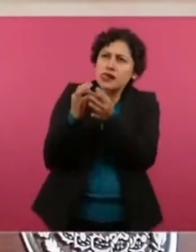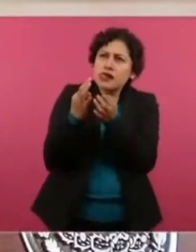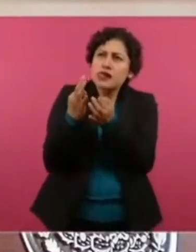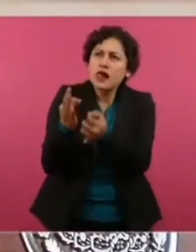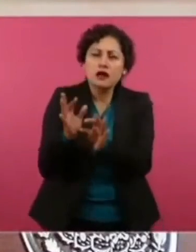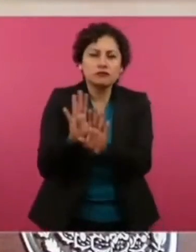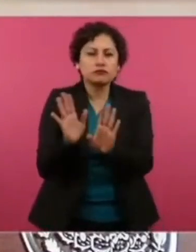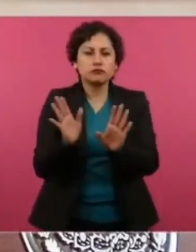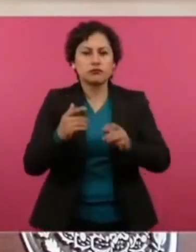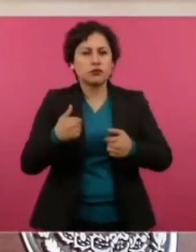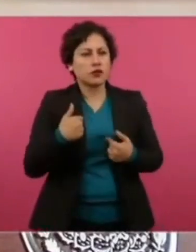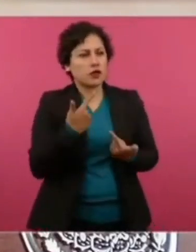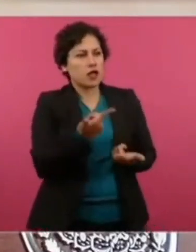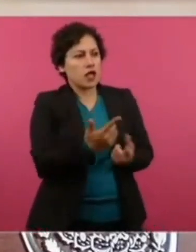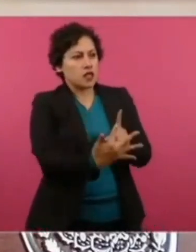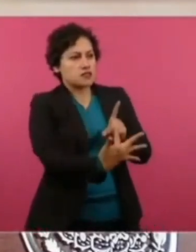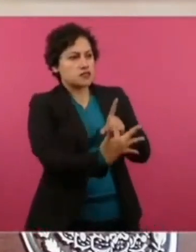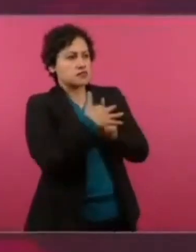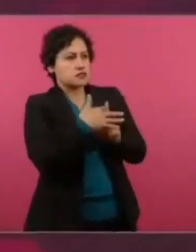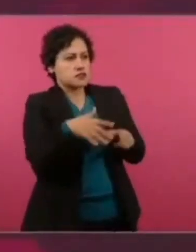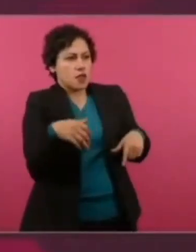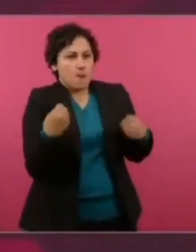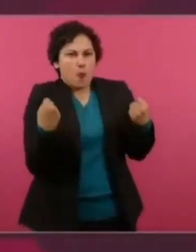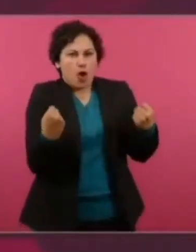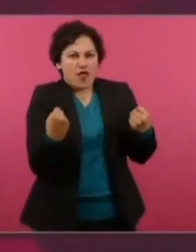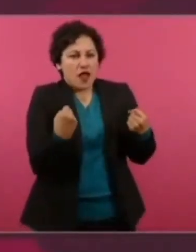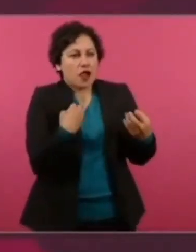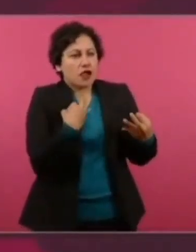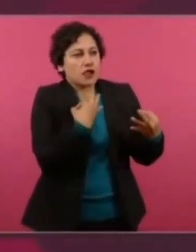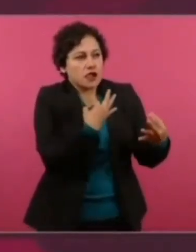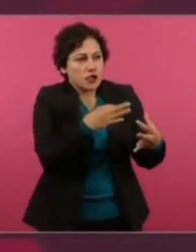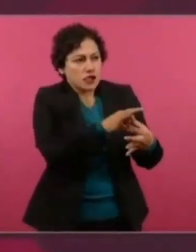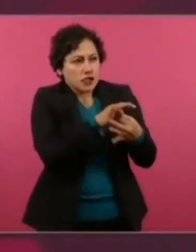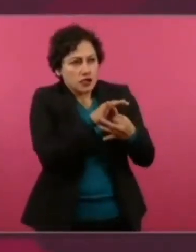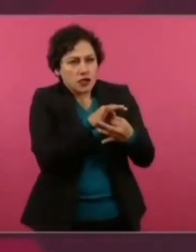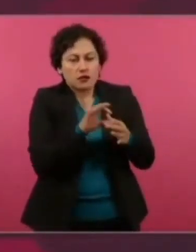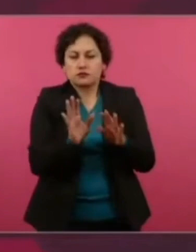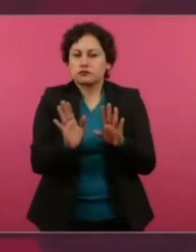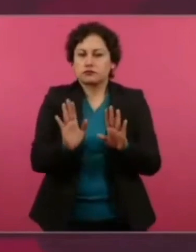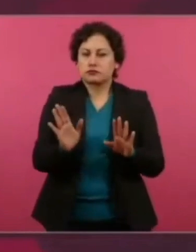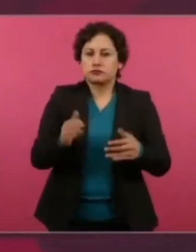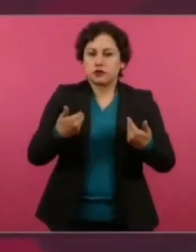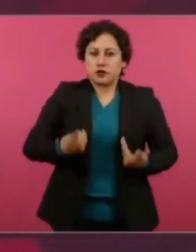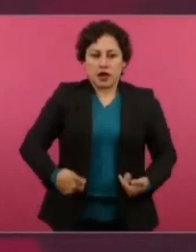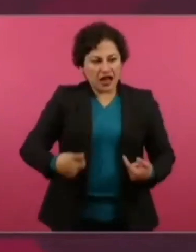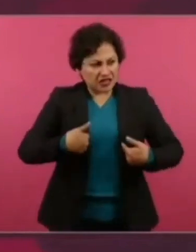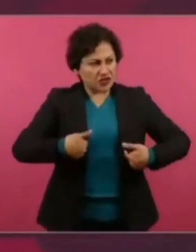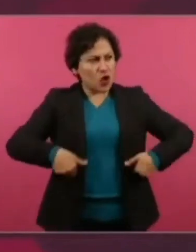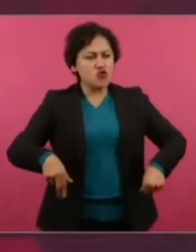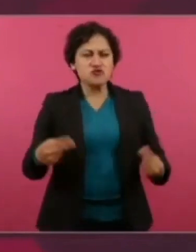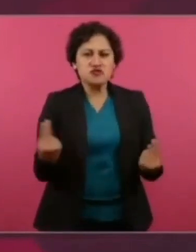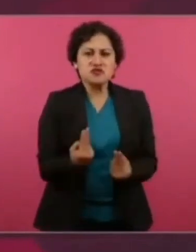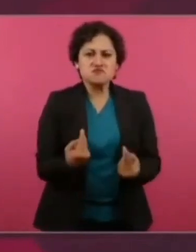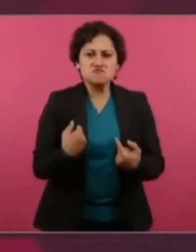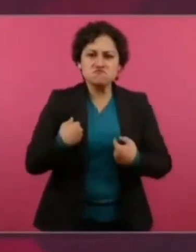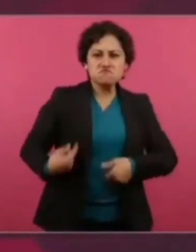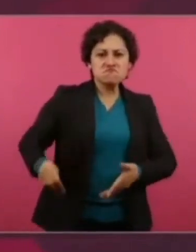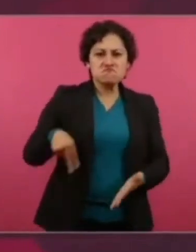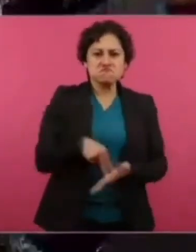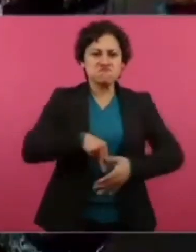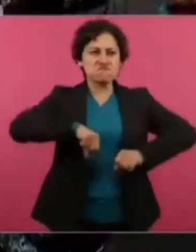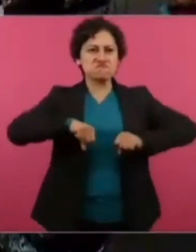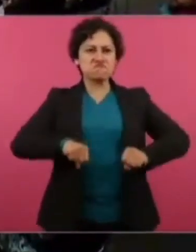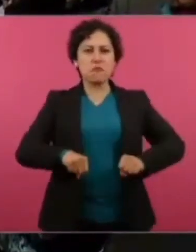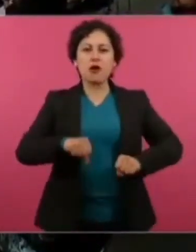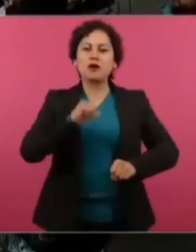Y no hay que sentirse insustituible, ni caer en el necesariato, ni actuar